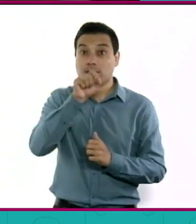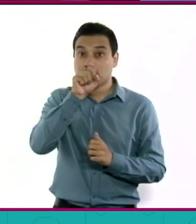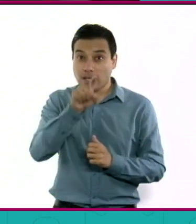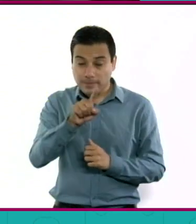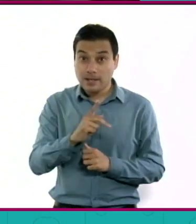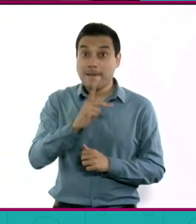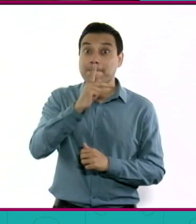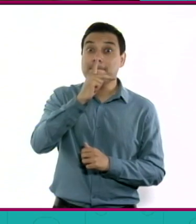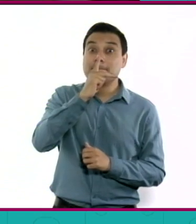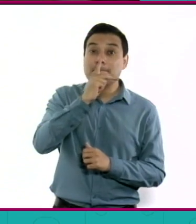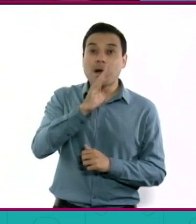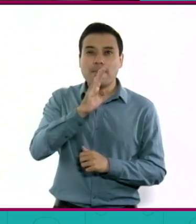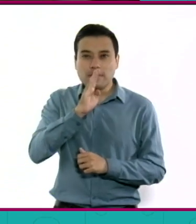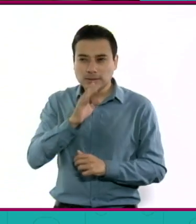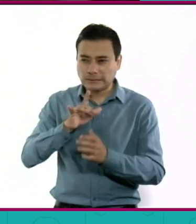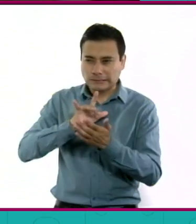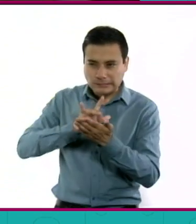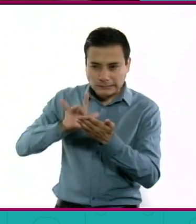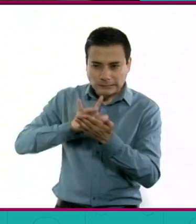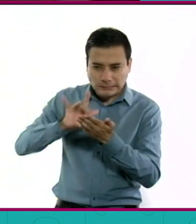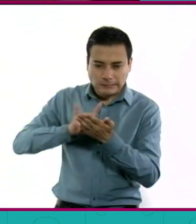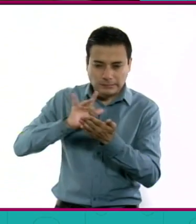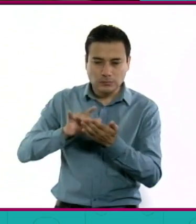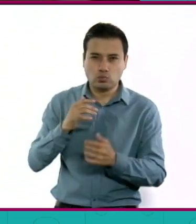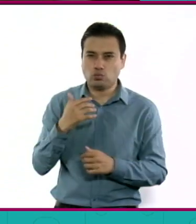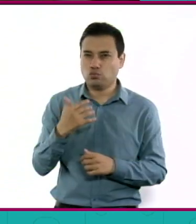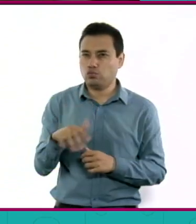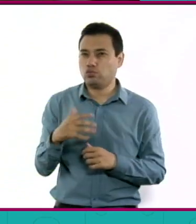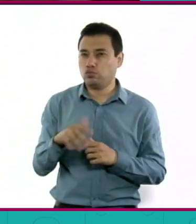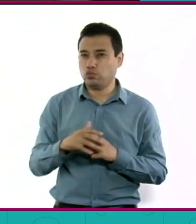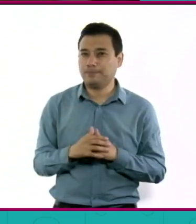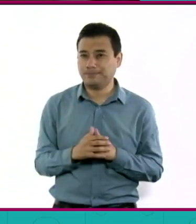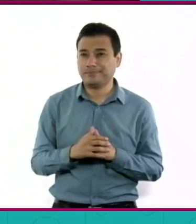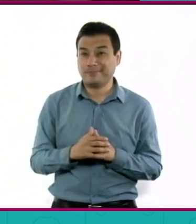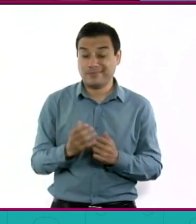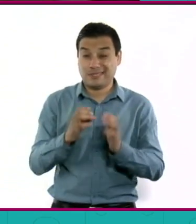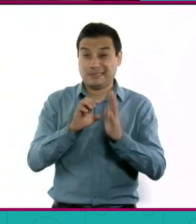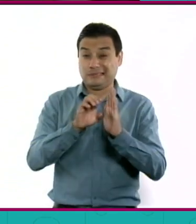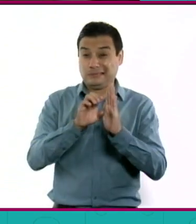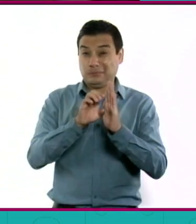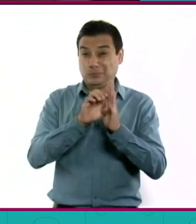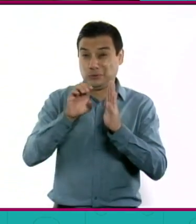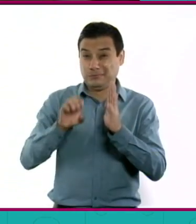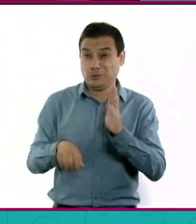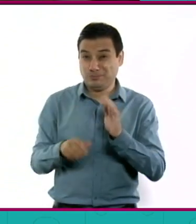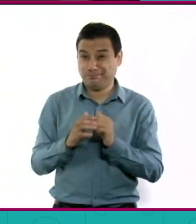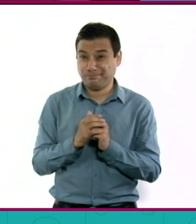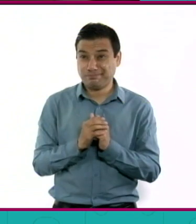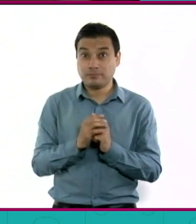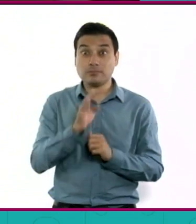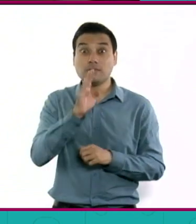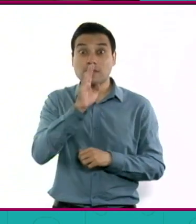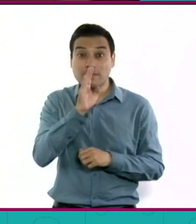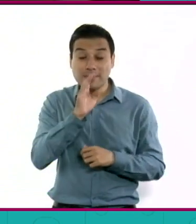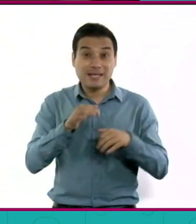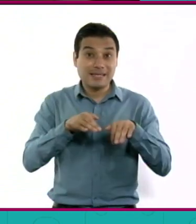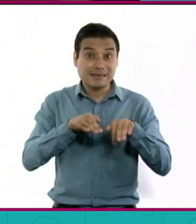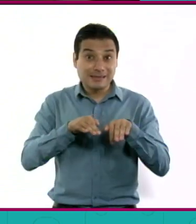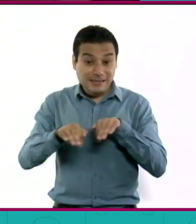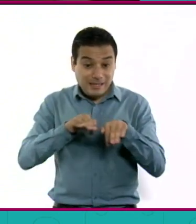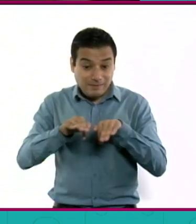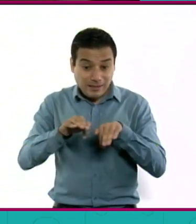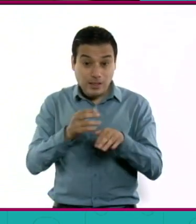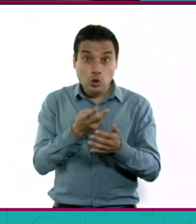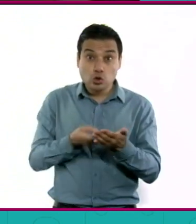pesado para las casas, es decir, sobre todo a las mamás que aparte trabajan y aparte nos aguantan.